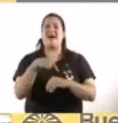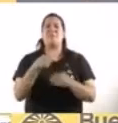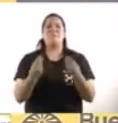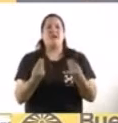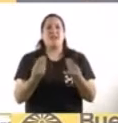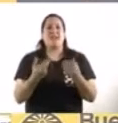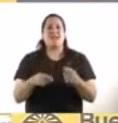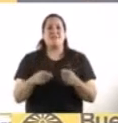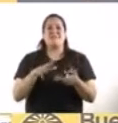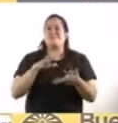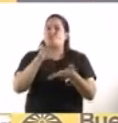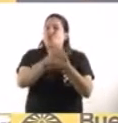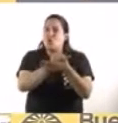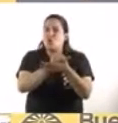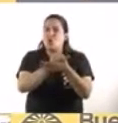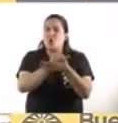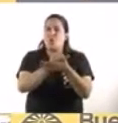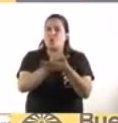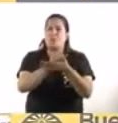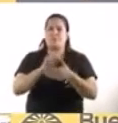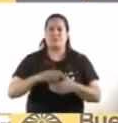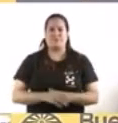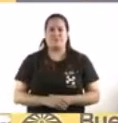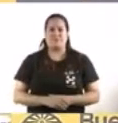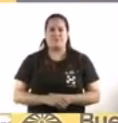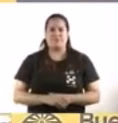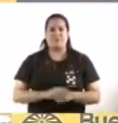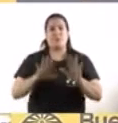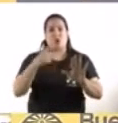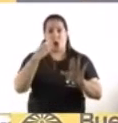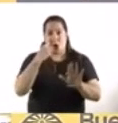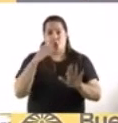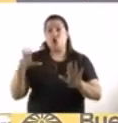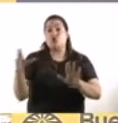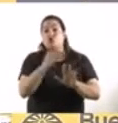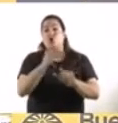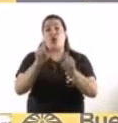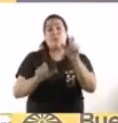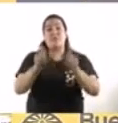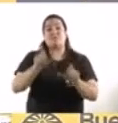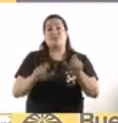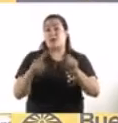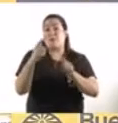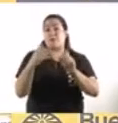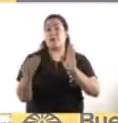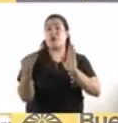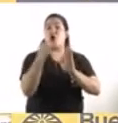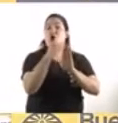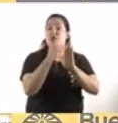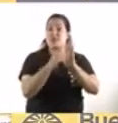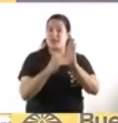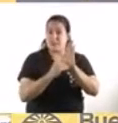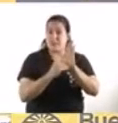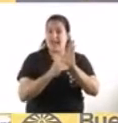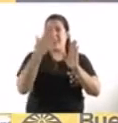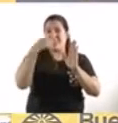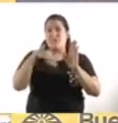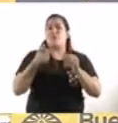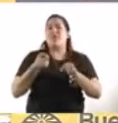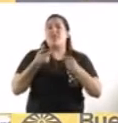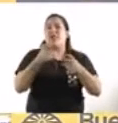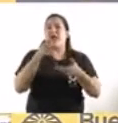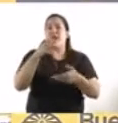que quede claro, todos los que están empadronados van a recibir su vacuna, obviamente los tiempos de